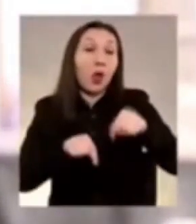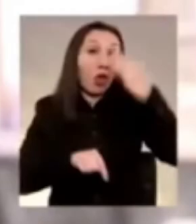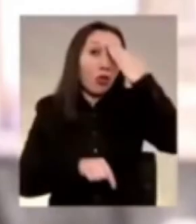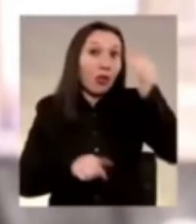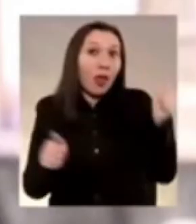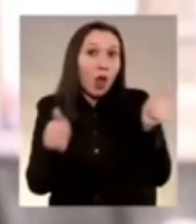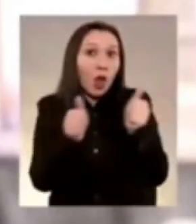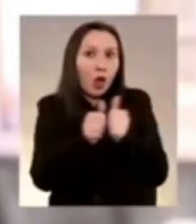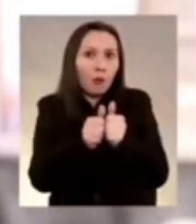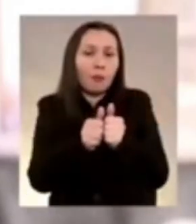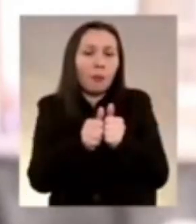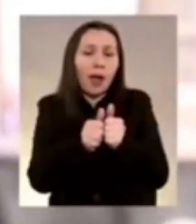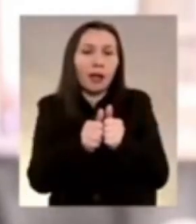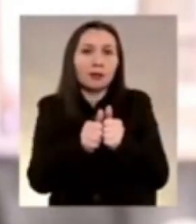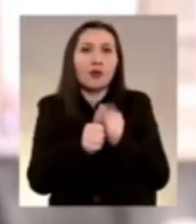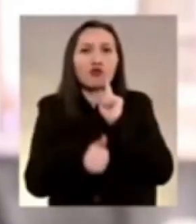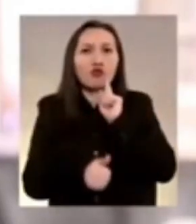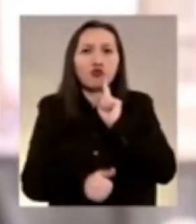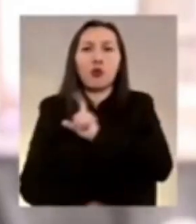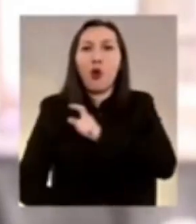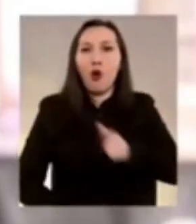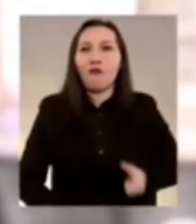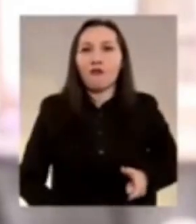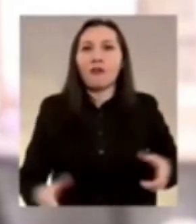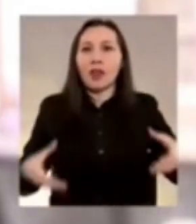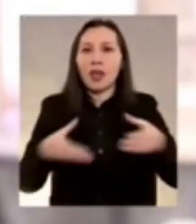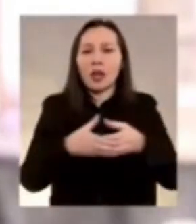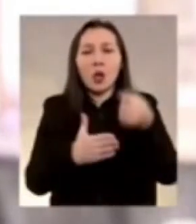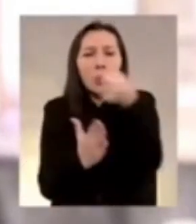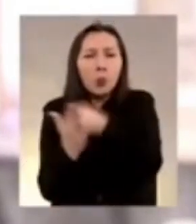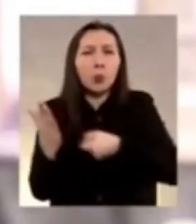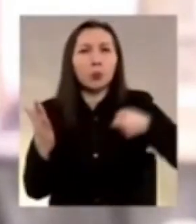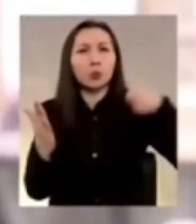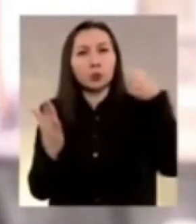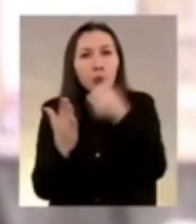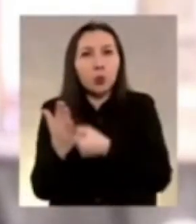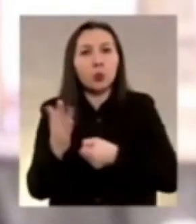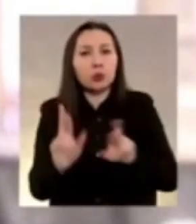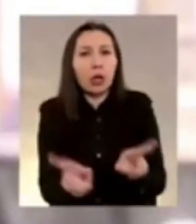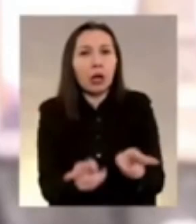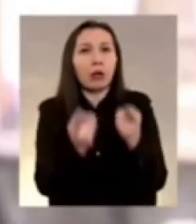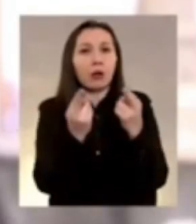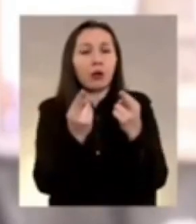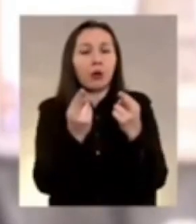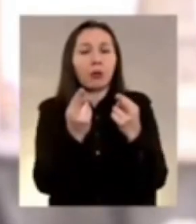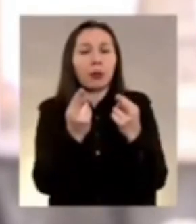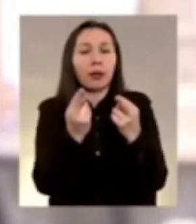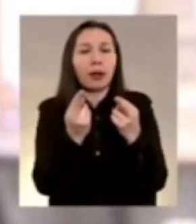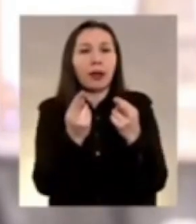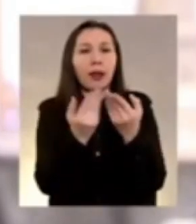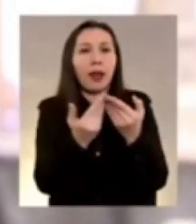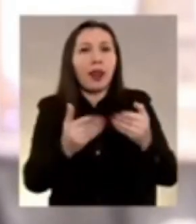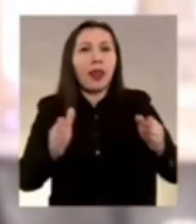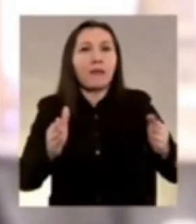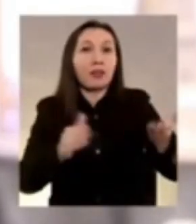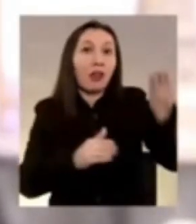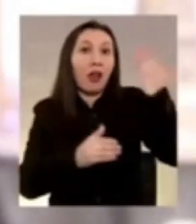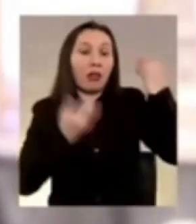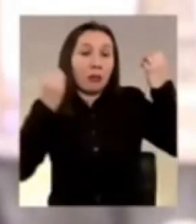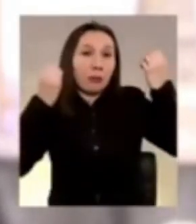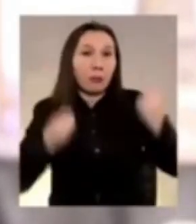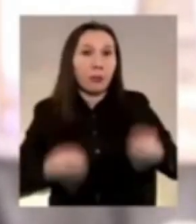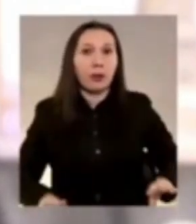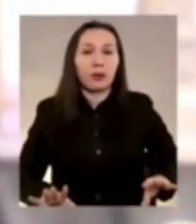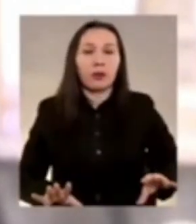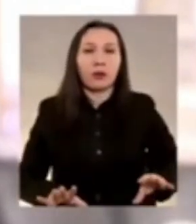en esta la conmemoración 50 del pues golpe de estado en ese país el